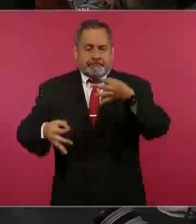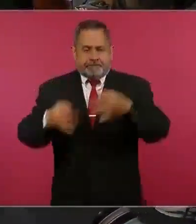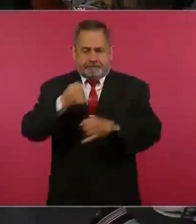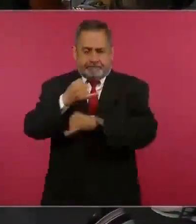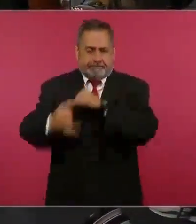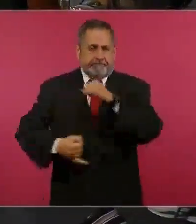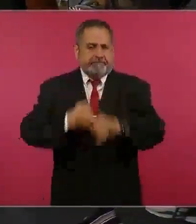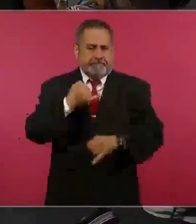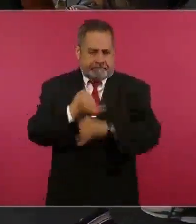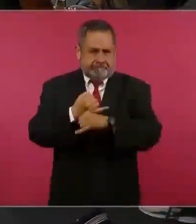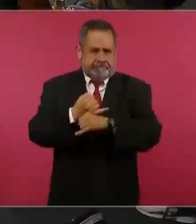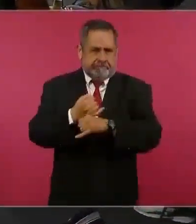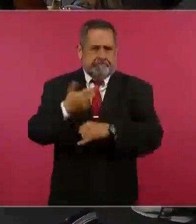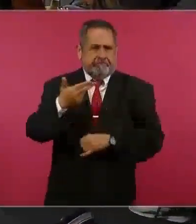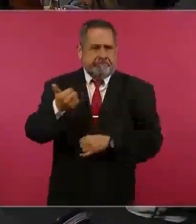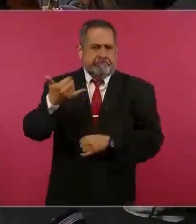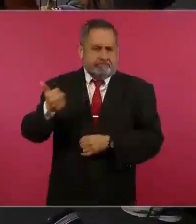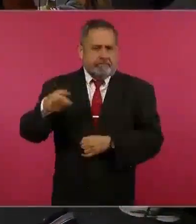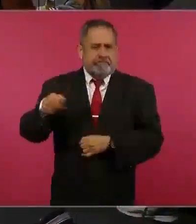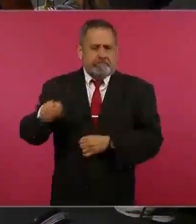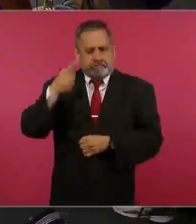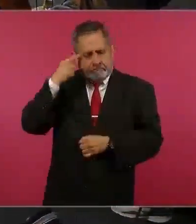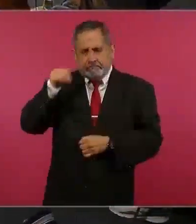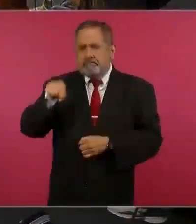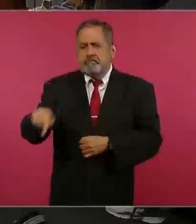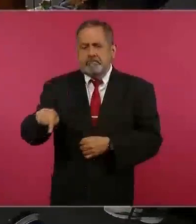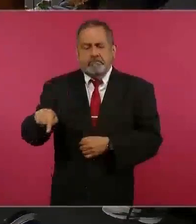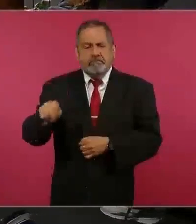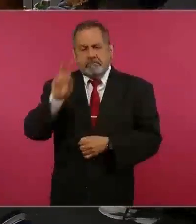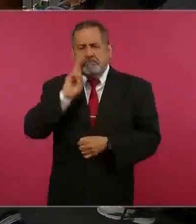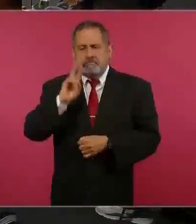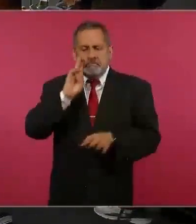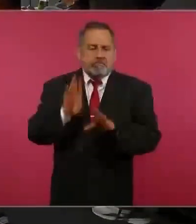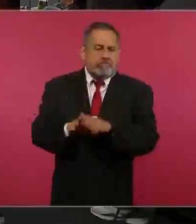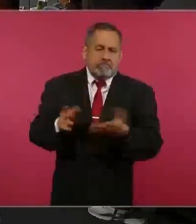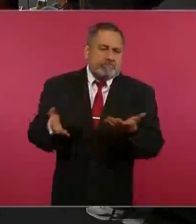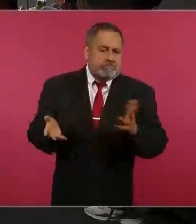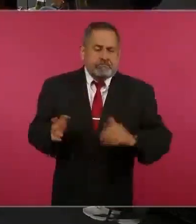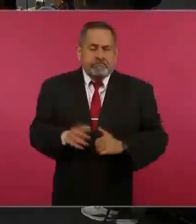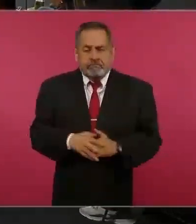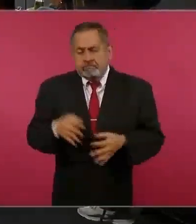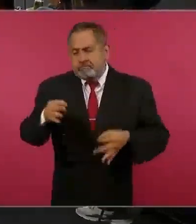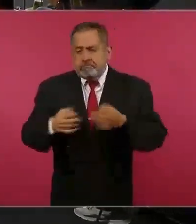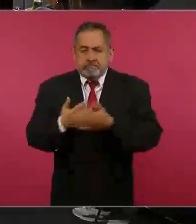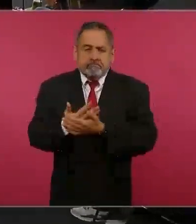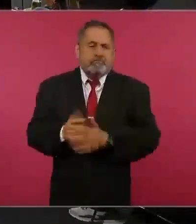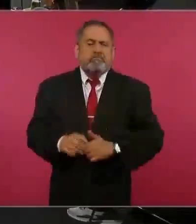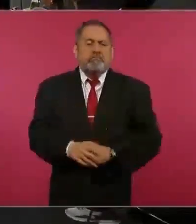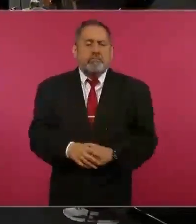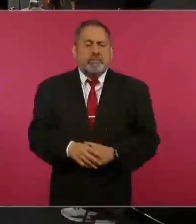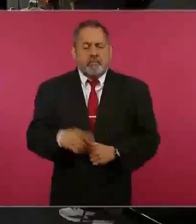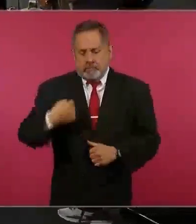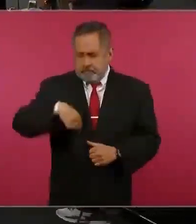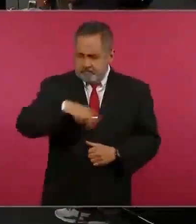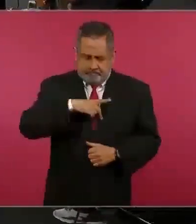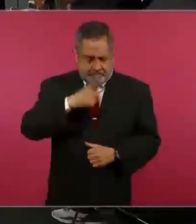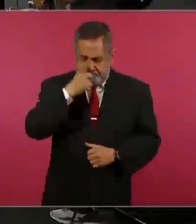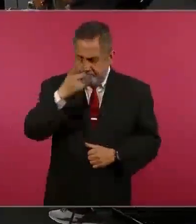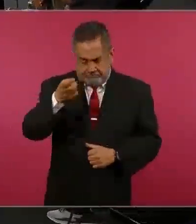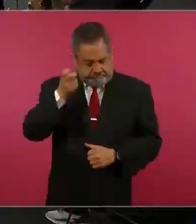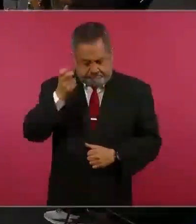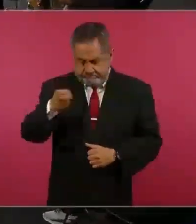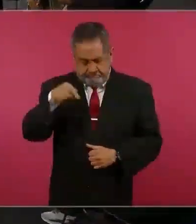Justicia y nosotros estamos sosteniendo que